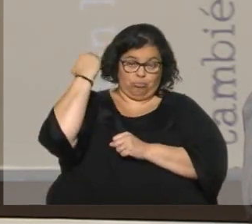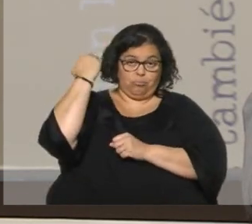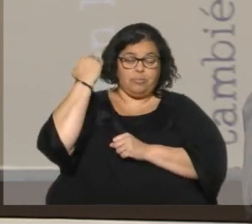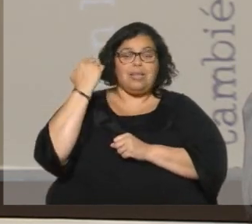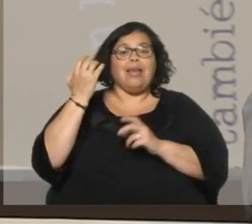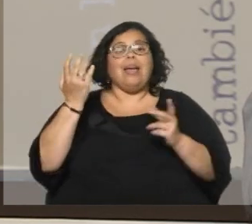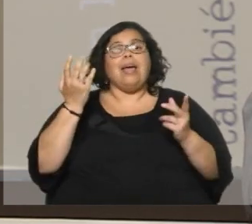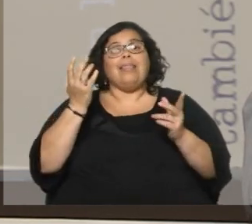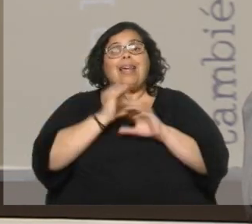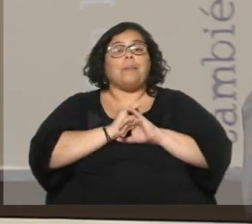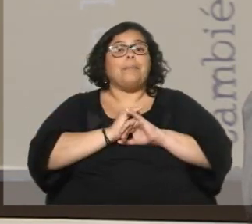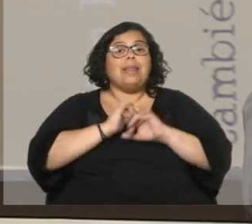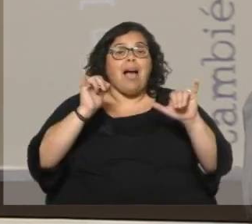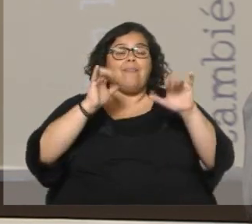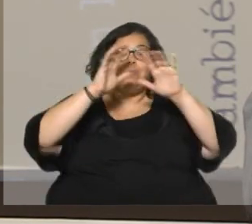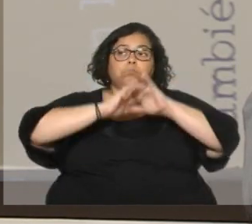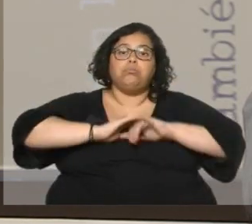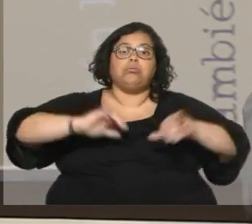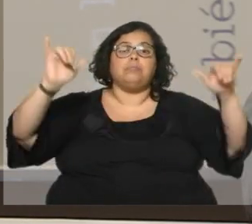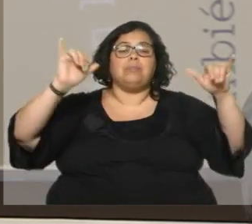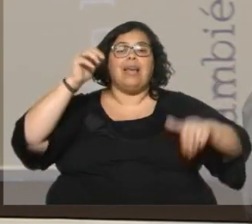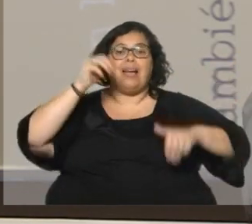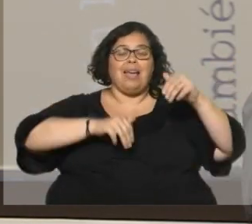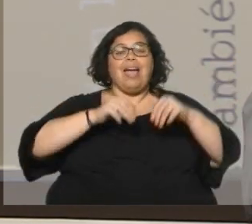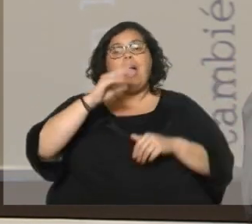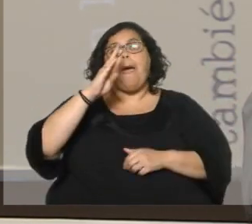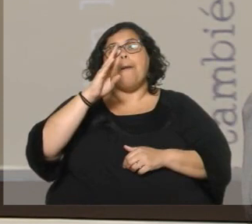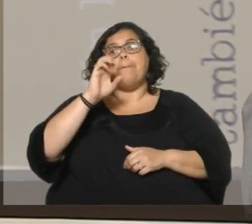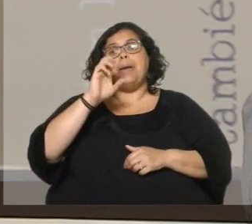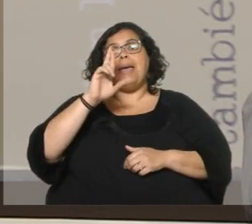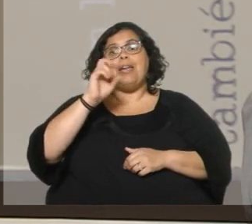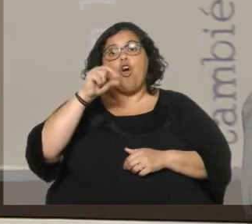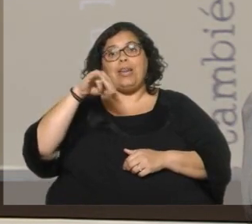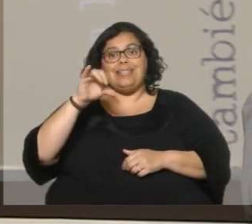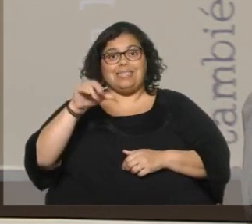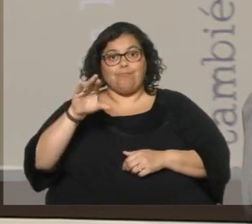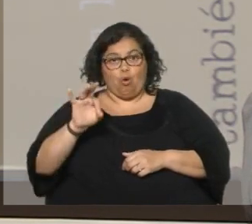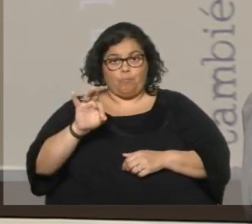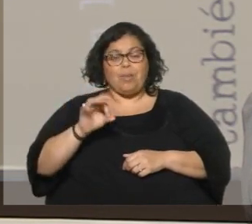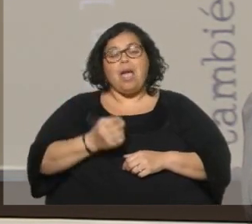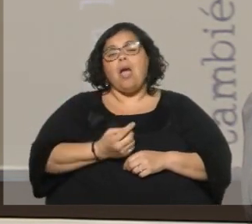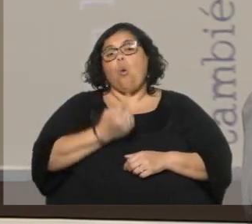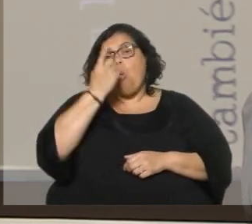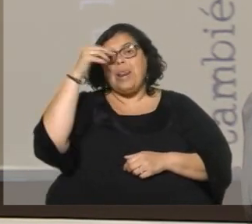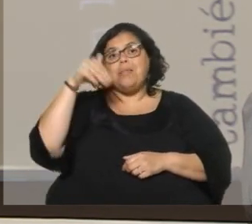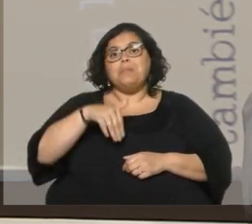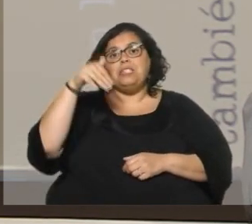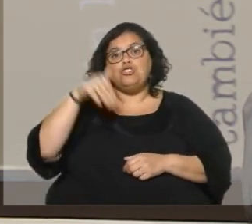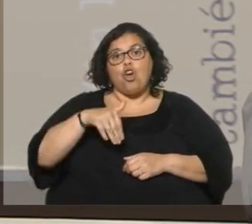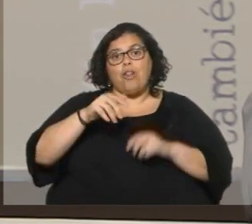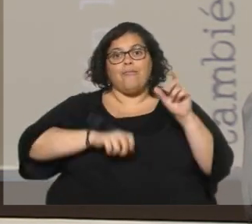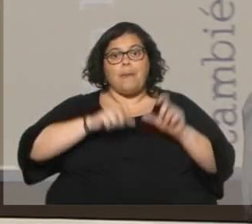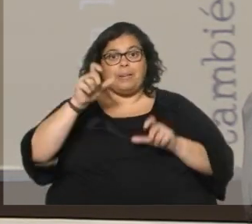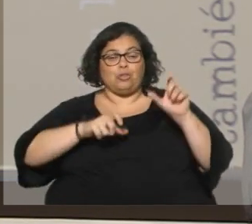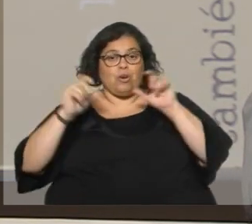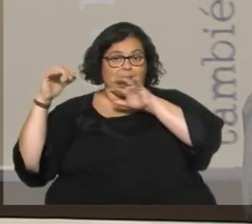terminaba su campaña el peronismo. Era un acto impresionante. Más de un millón de personas, capaz que los más jóvenes